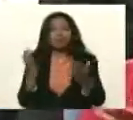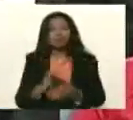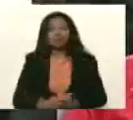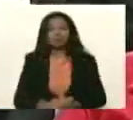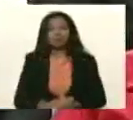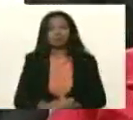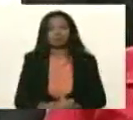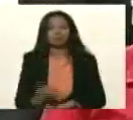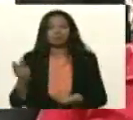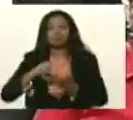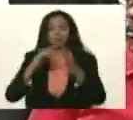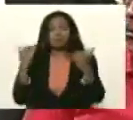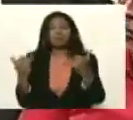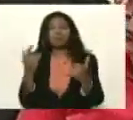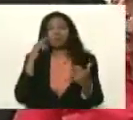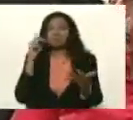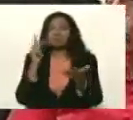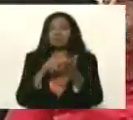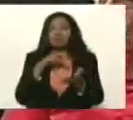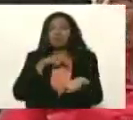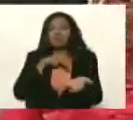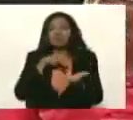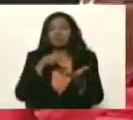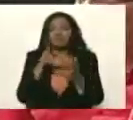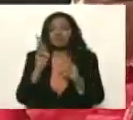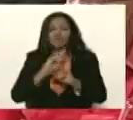llegaron ahorita yo los vi cuando iban entrando